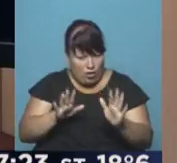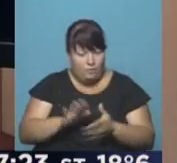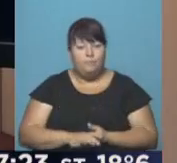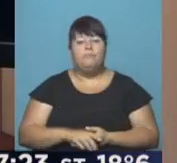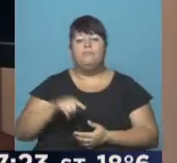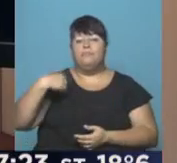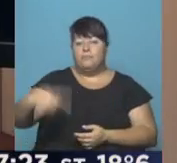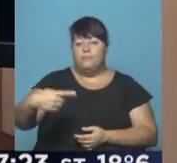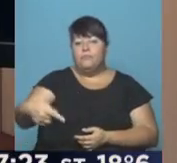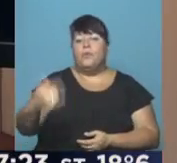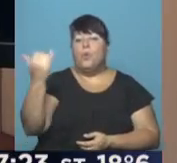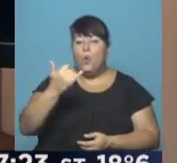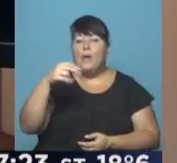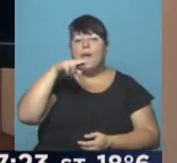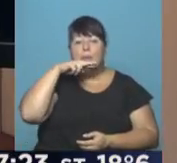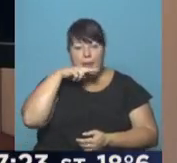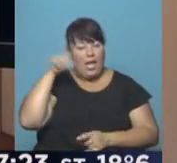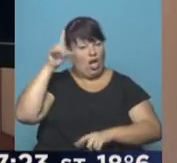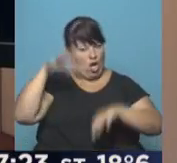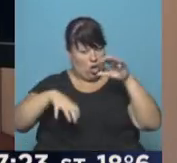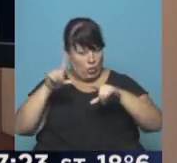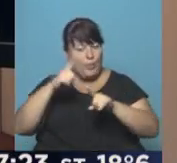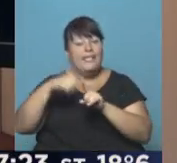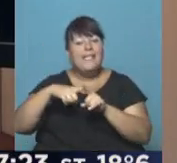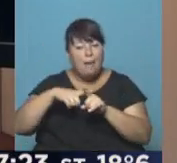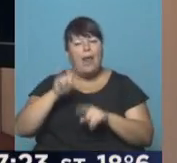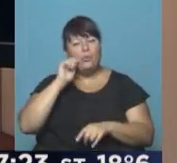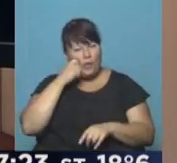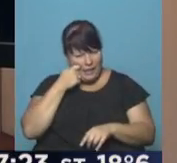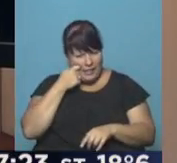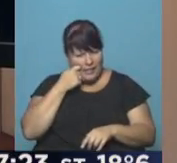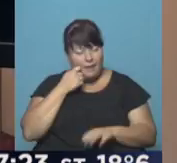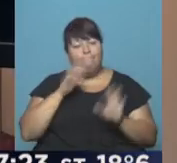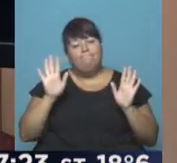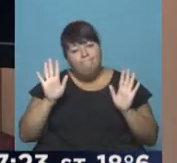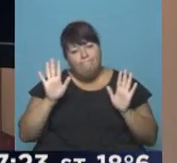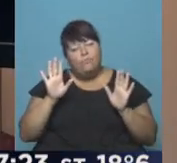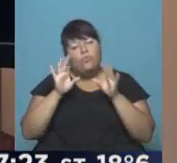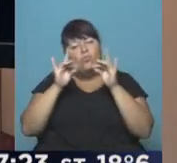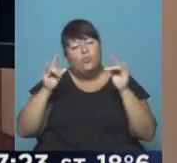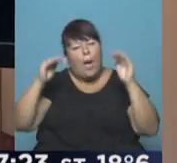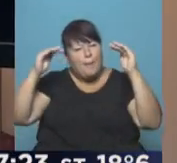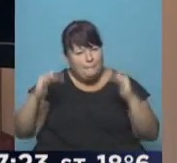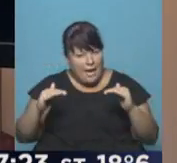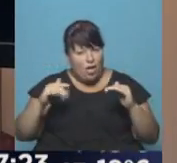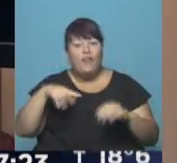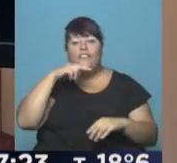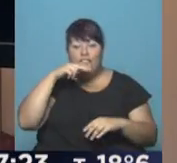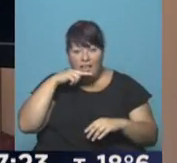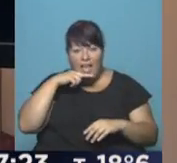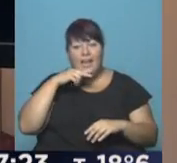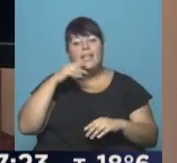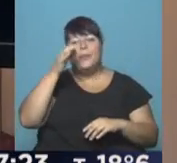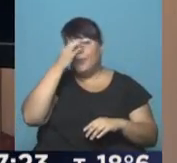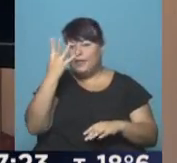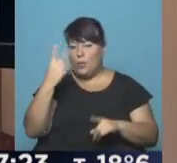Los próximos días, jueves, viernes, no llueve las temperaturas agradables, si bien hay un leve descenso, tanto que el viernes llegaremos